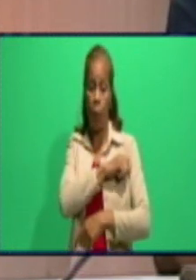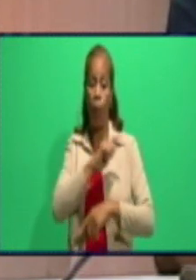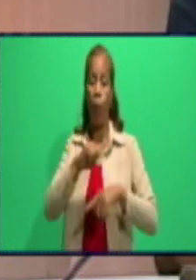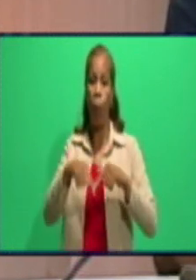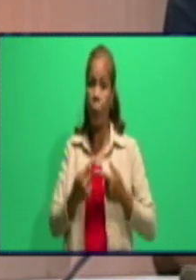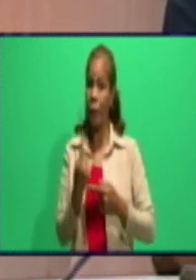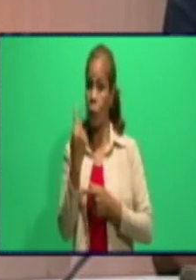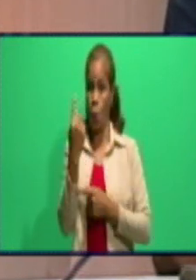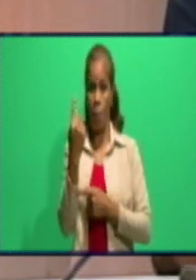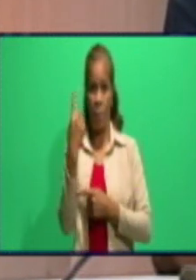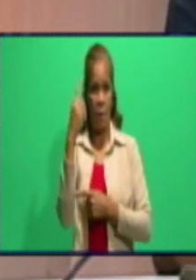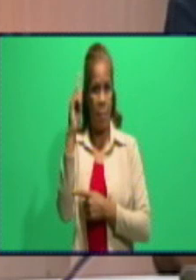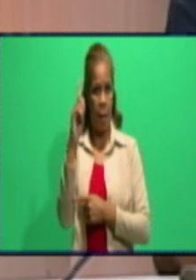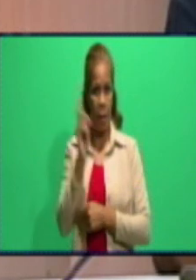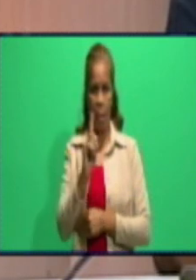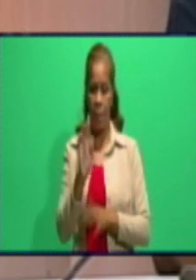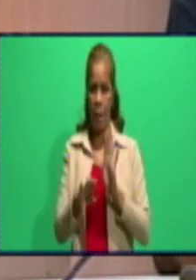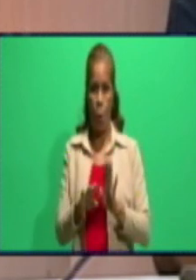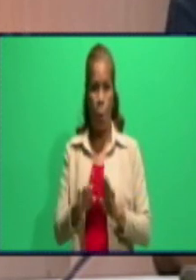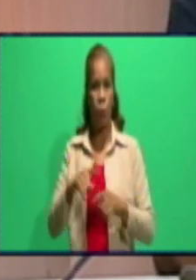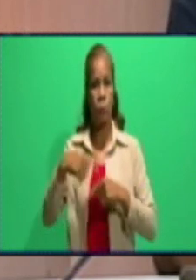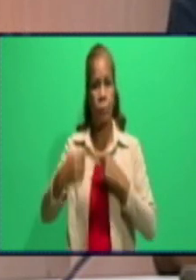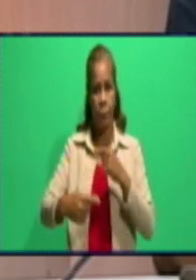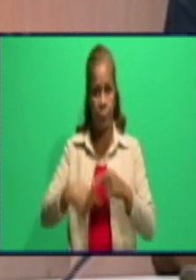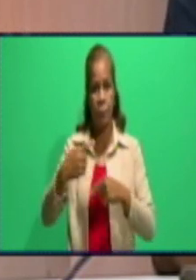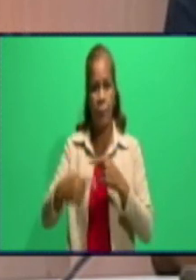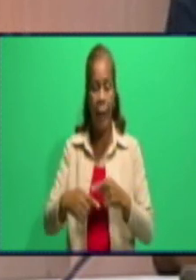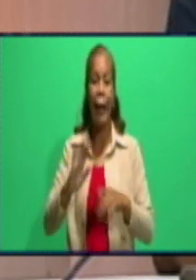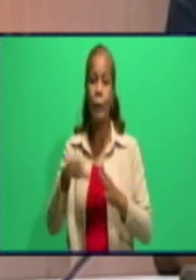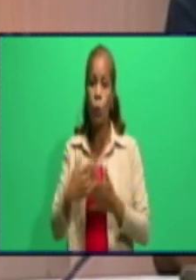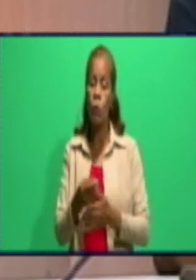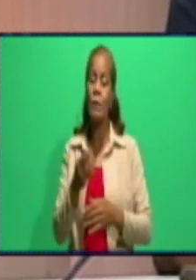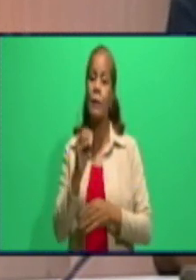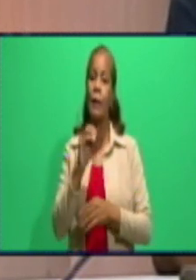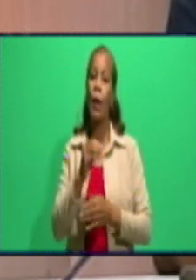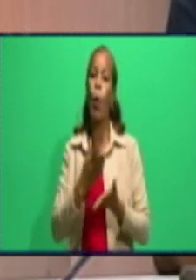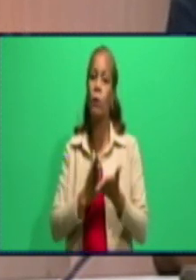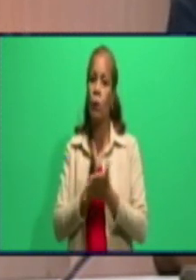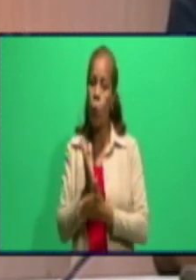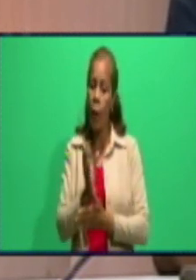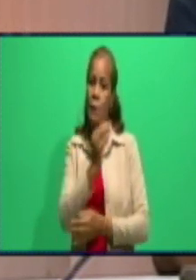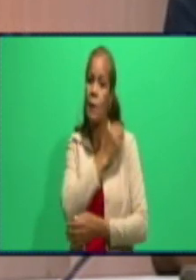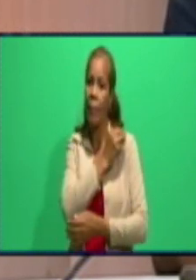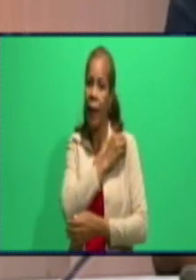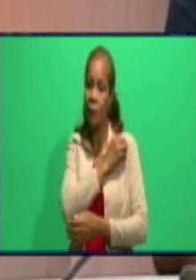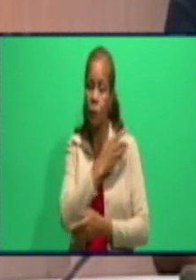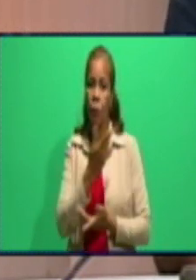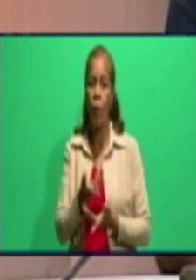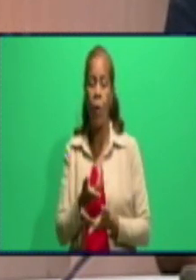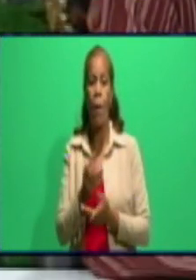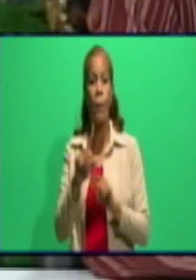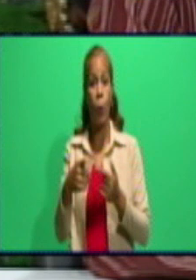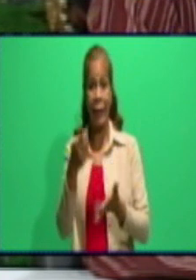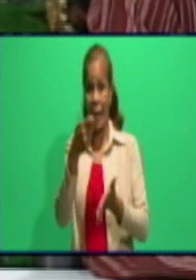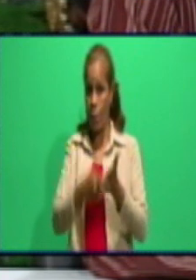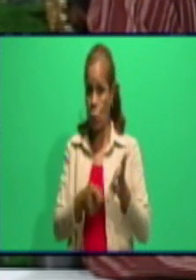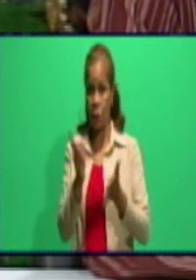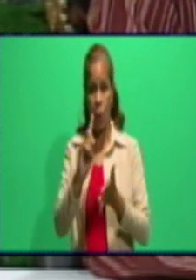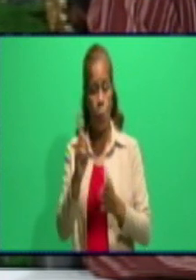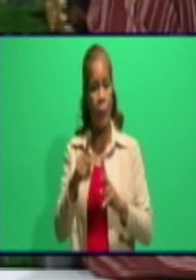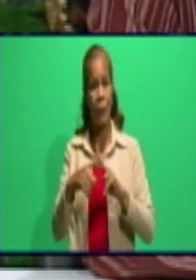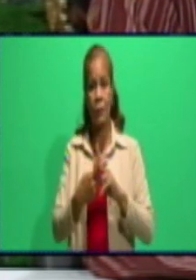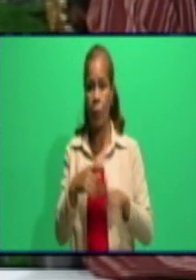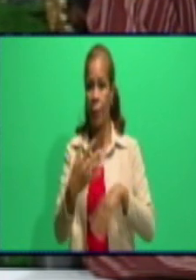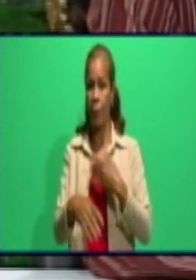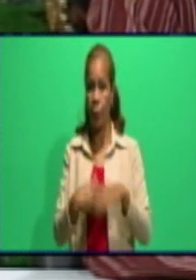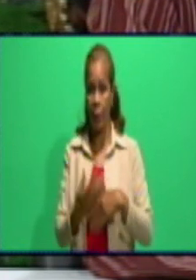en estos lugares, por lo tanto, nosotros seguimos haciendo el llamado, la multa no es lo que resuelve el problema, nosotros en el caso del sector estatal, todos estos